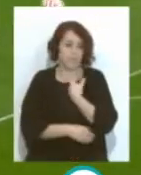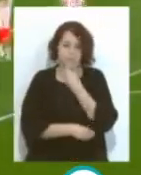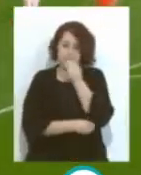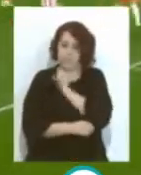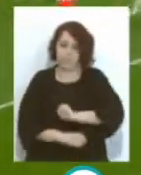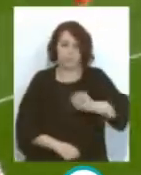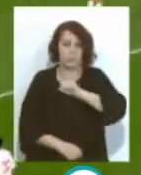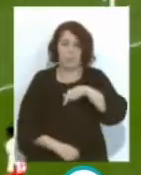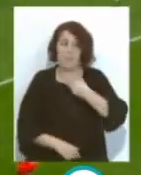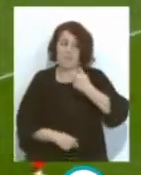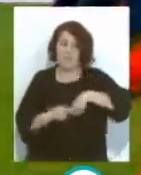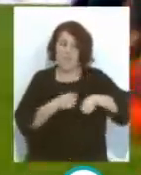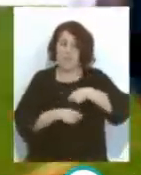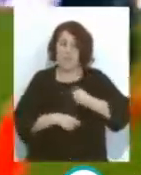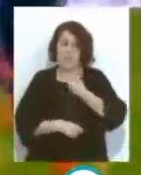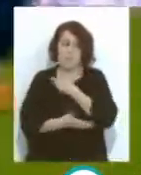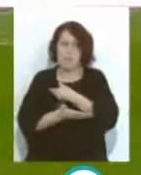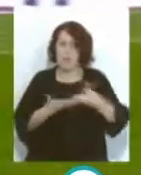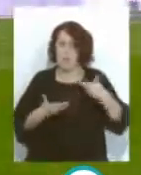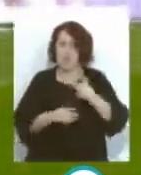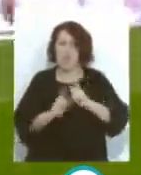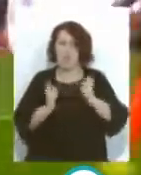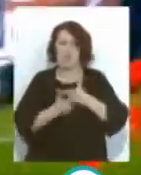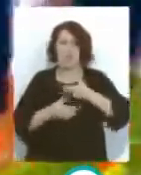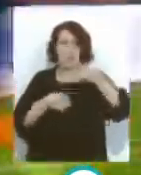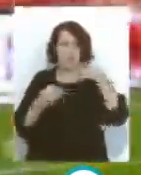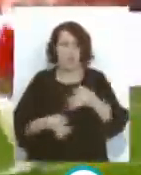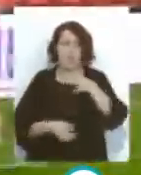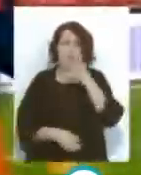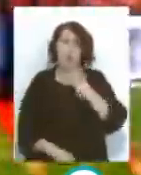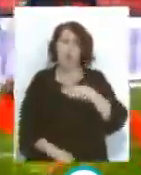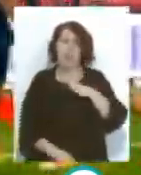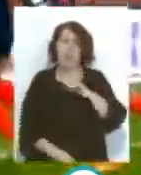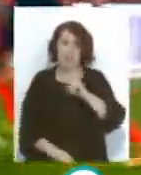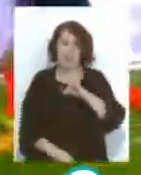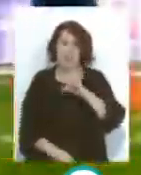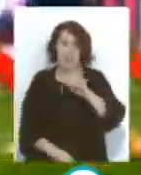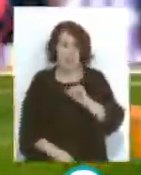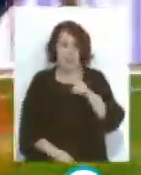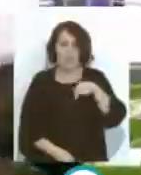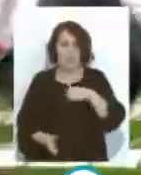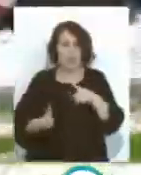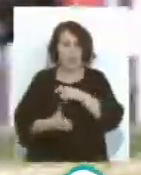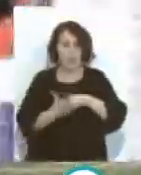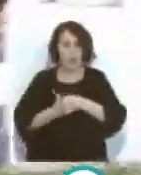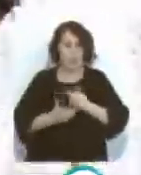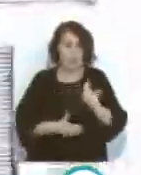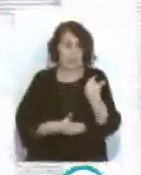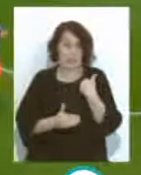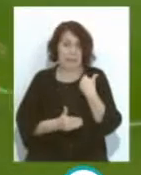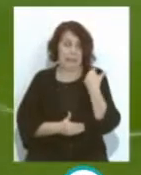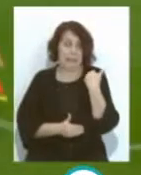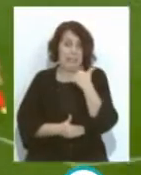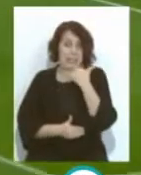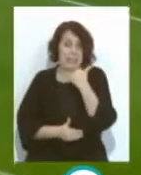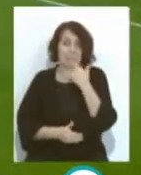próximas Millonarias ventas Del equipo de Monchi A buen seguro Porque ya el City Estuvo a punto De firmarlo esta temporada Sí justamente Y ahora sí se va